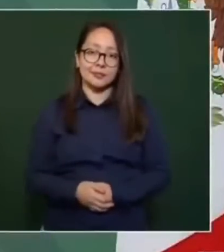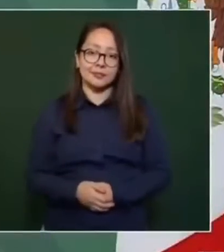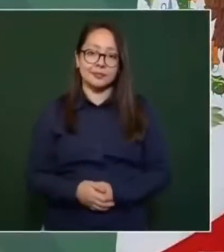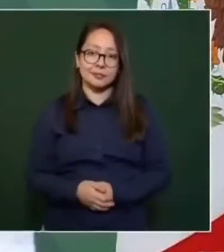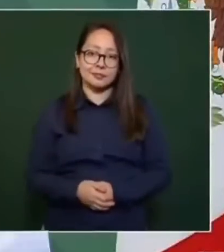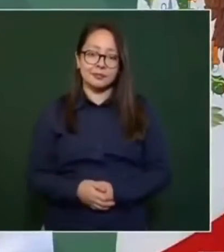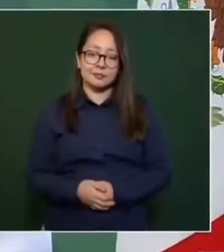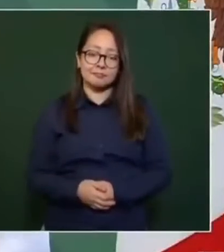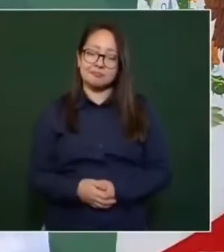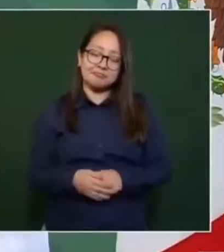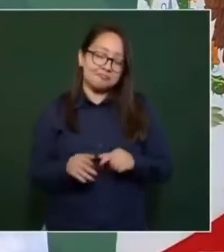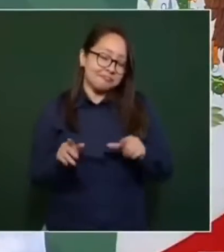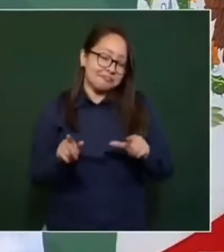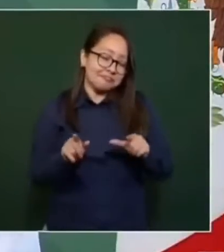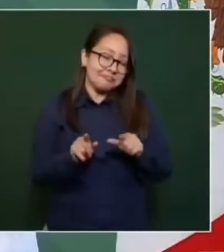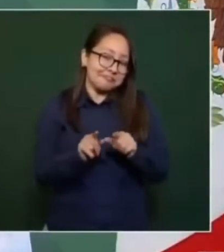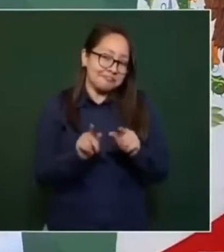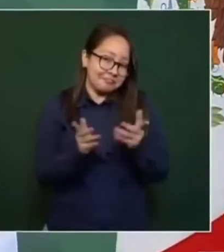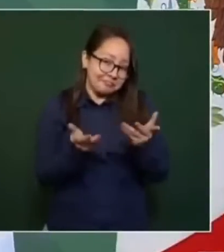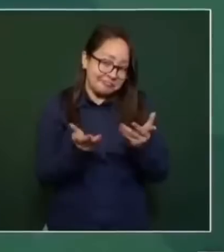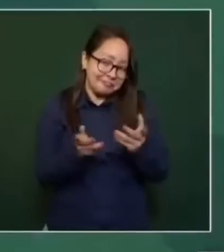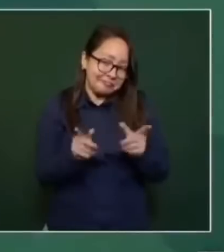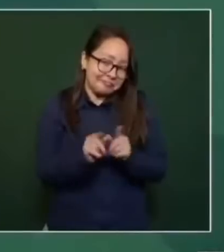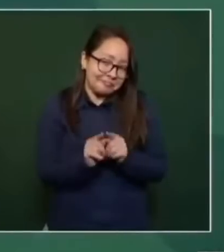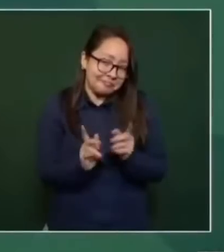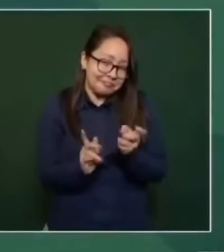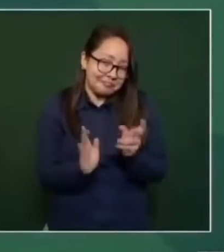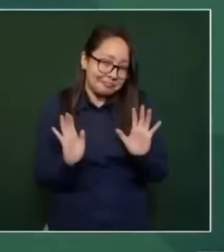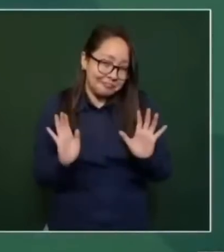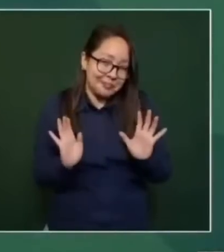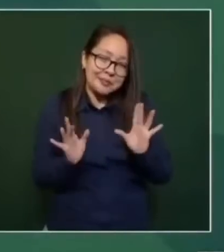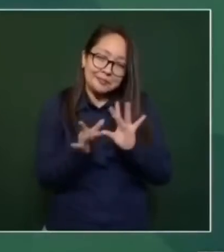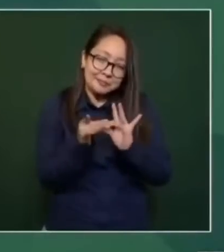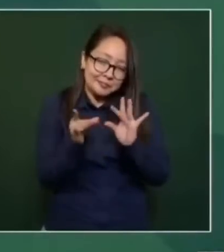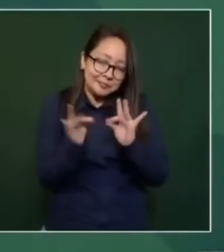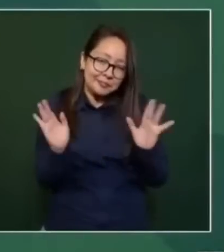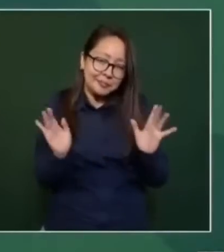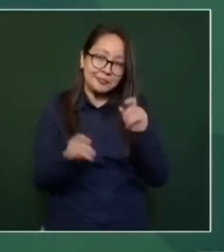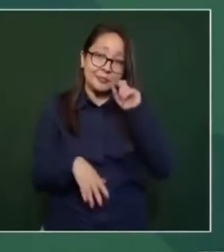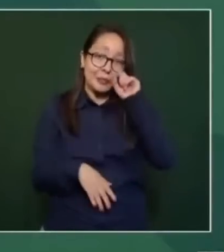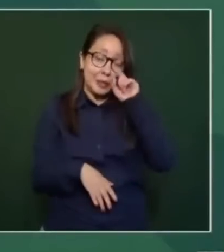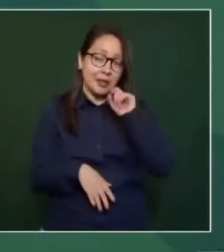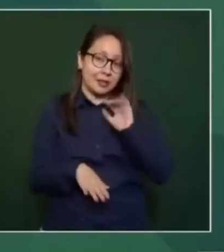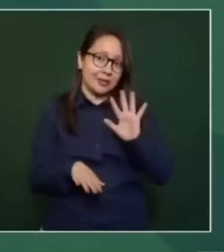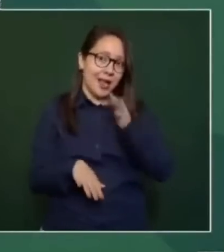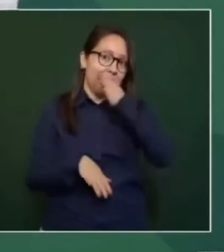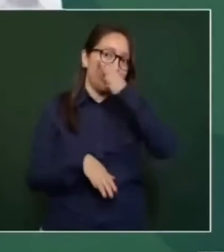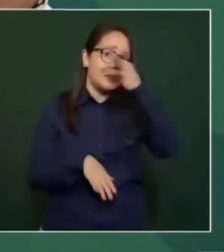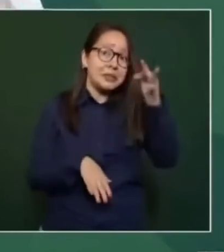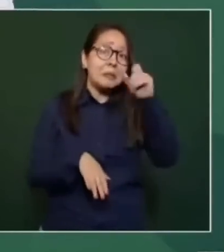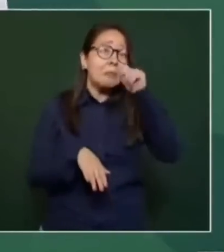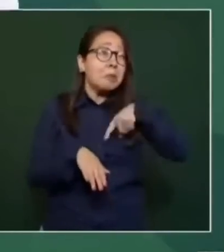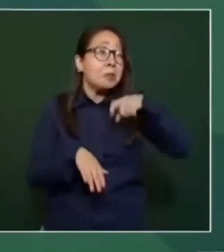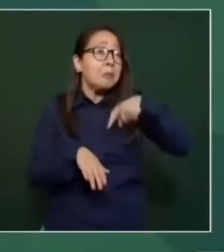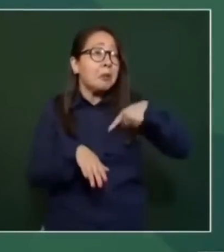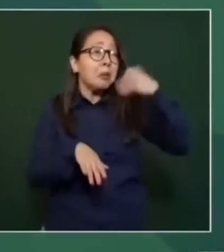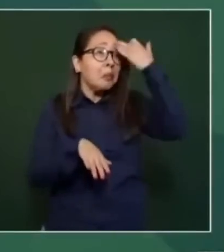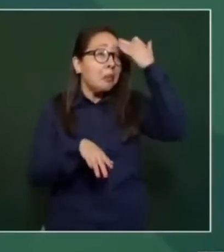Nada más para que sepan que ya no es lo mismo. Porque se quedaron